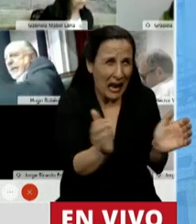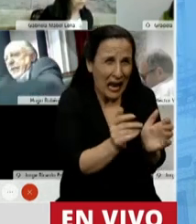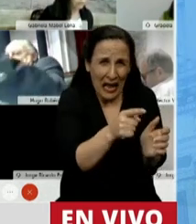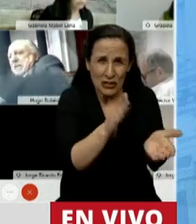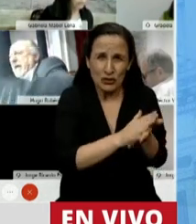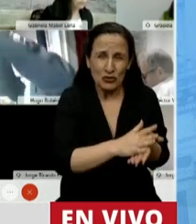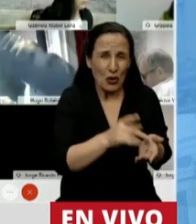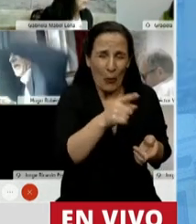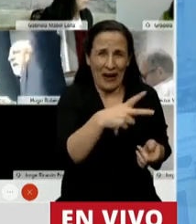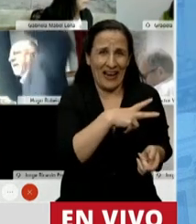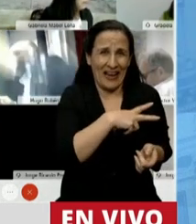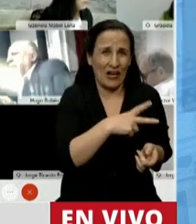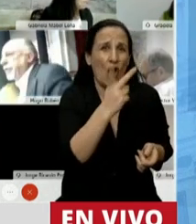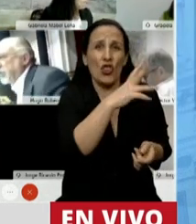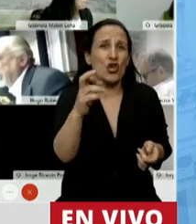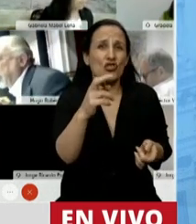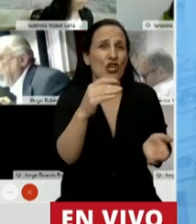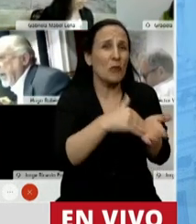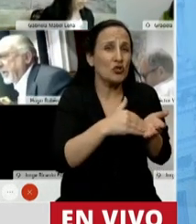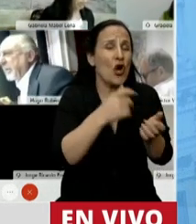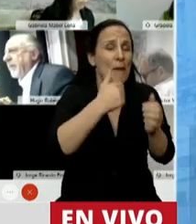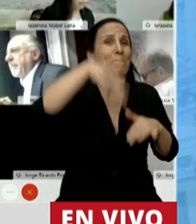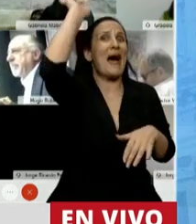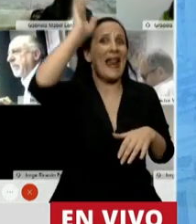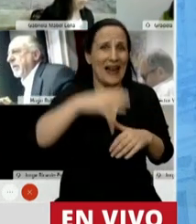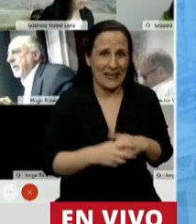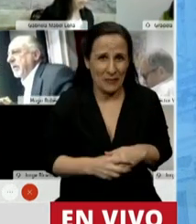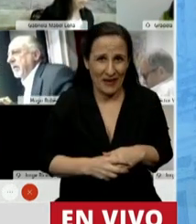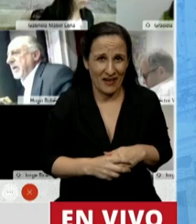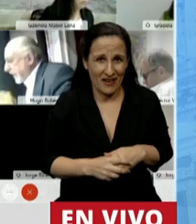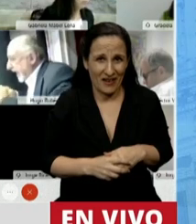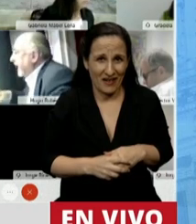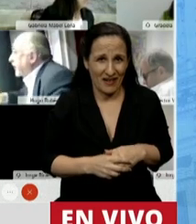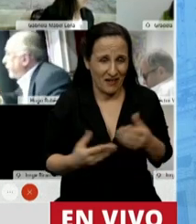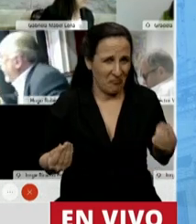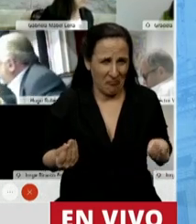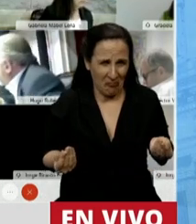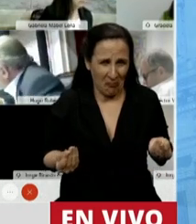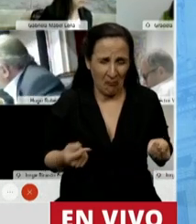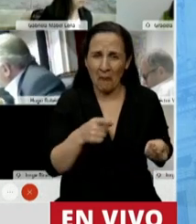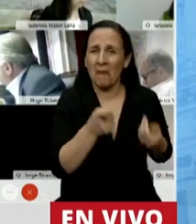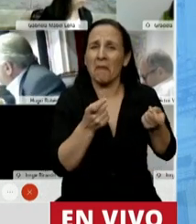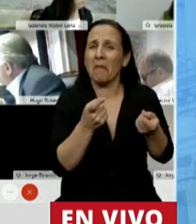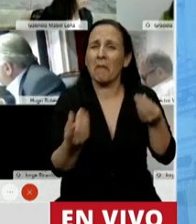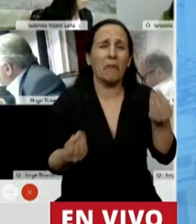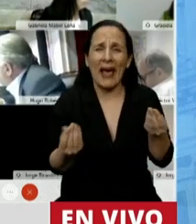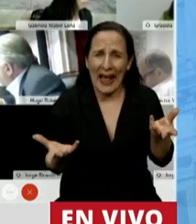riquezas que están grabadas de 200 millones para arriba? ¿Y para qué hace falta esto?